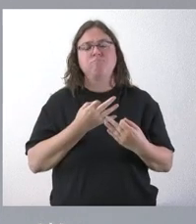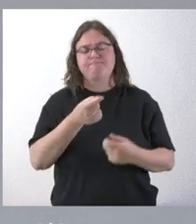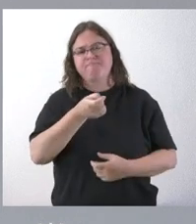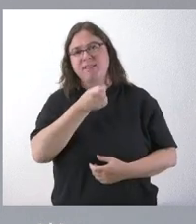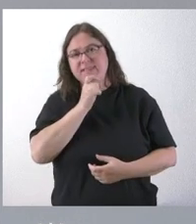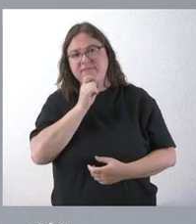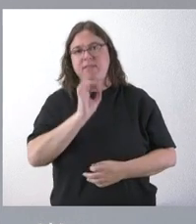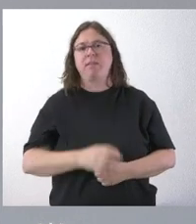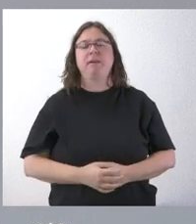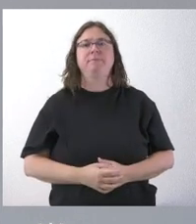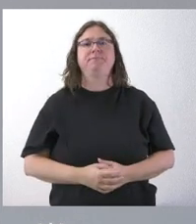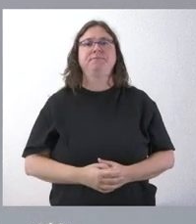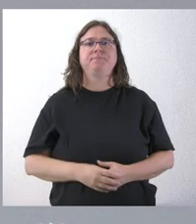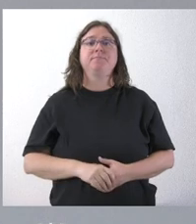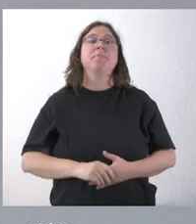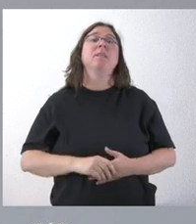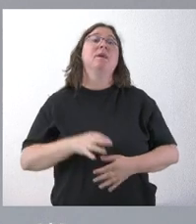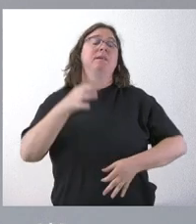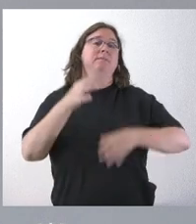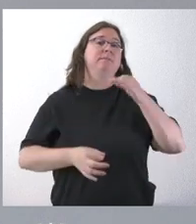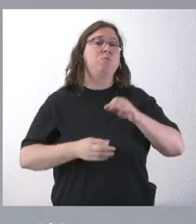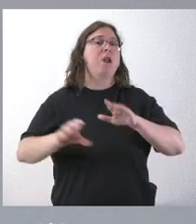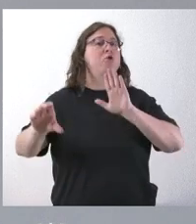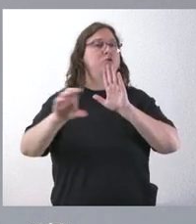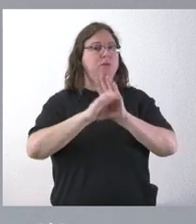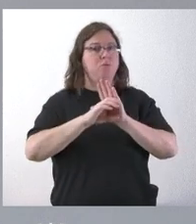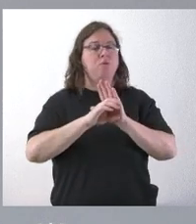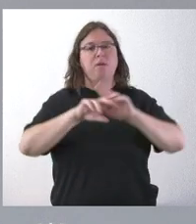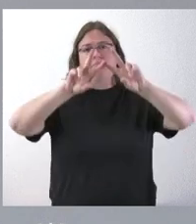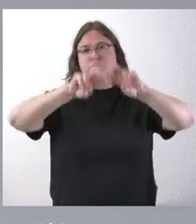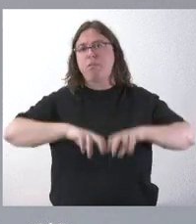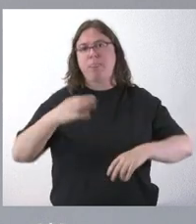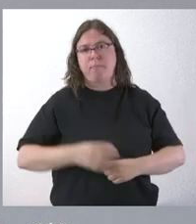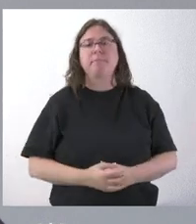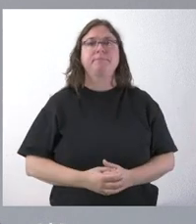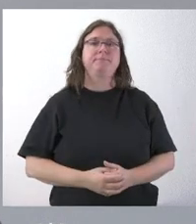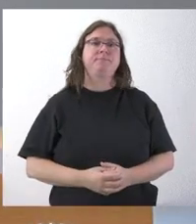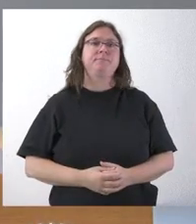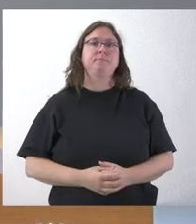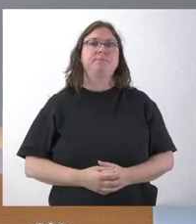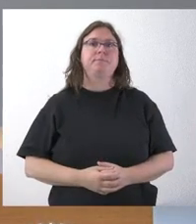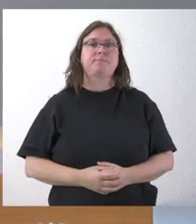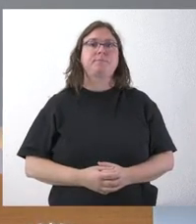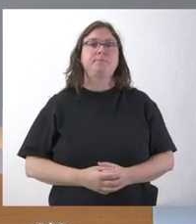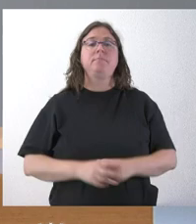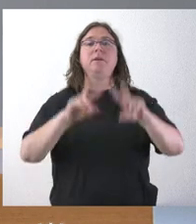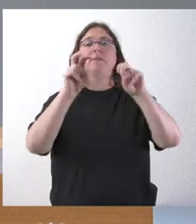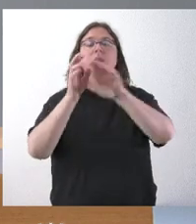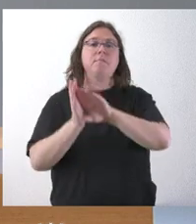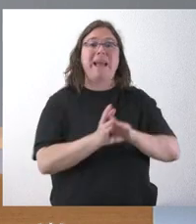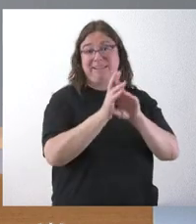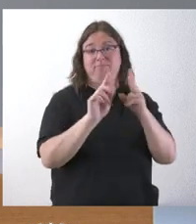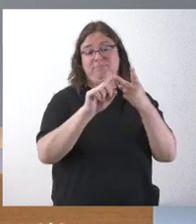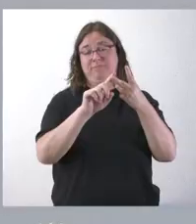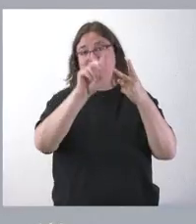que el Tribunal Constitucional no tenga que analizar en profundidad. Y sobre la segunda cuestión,